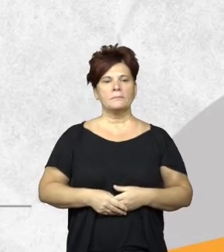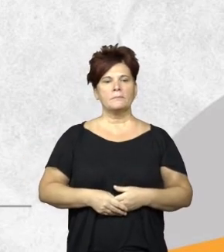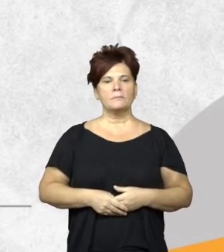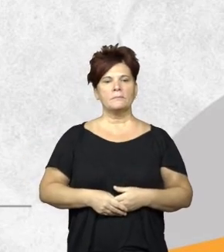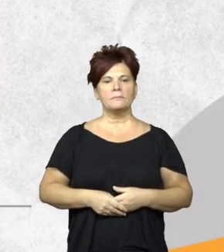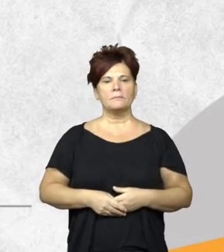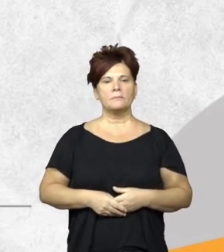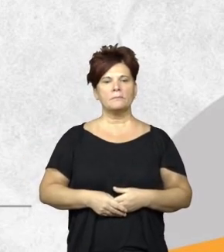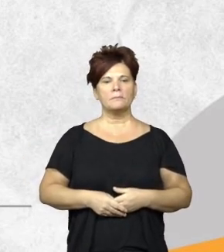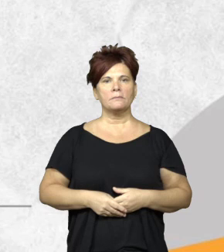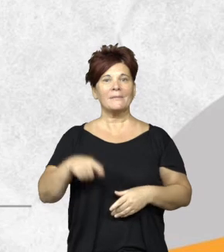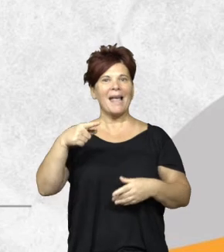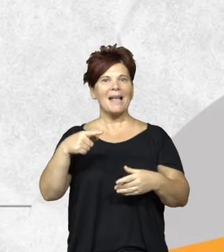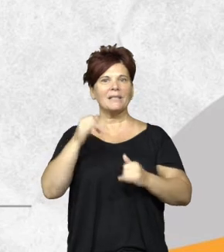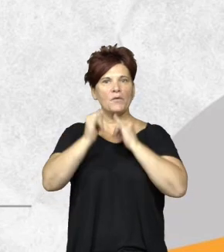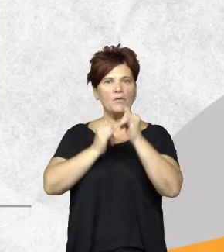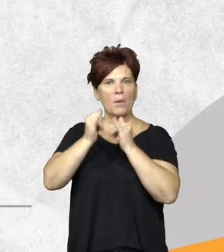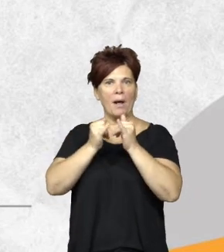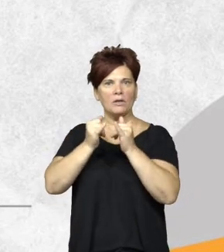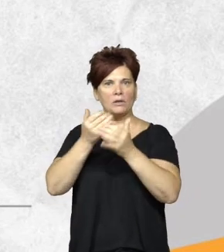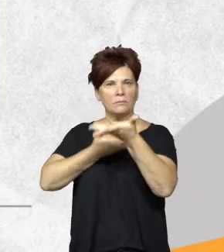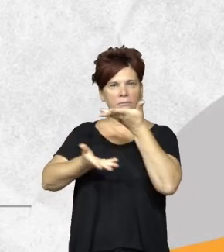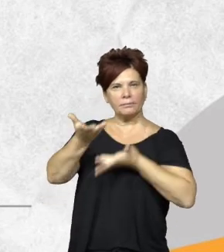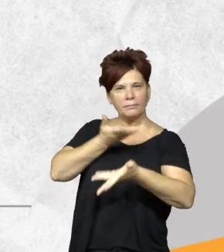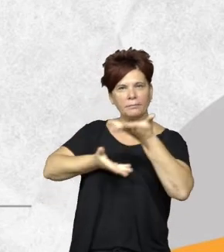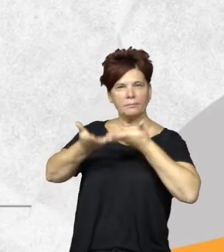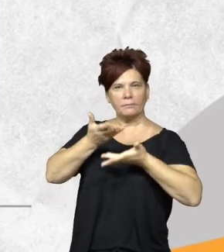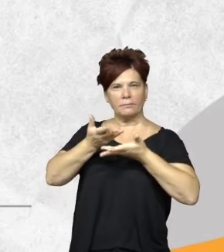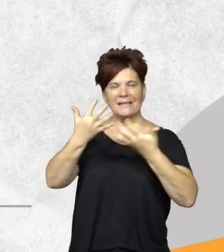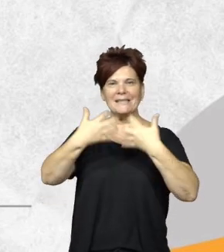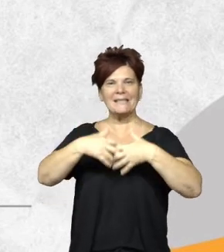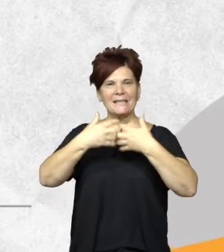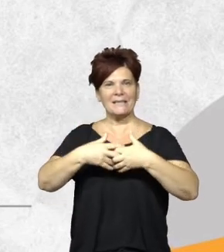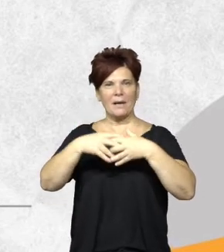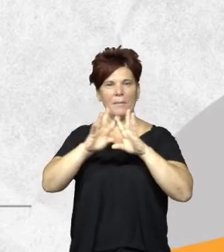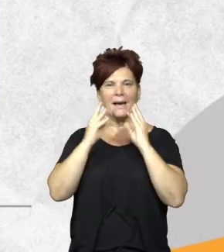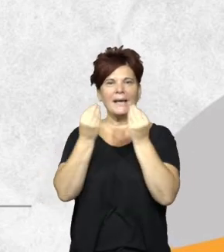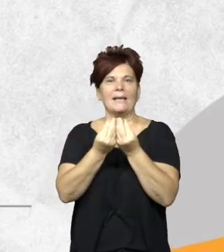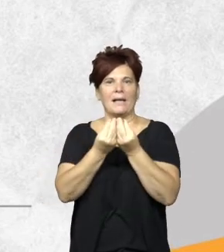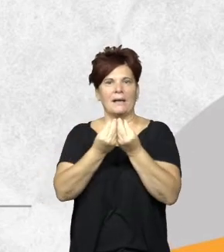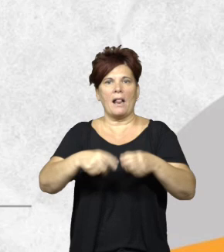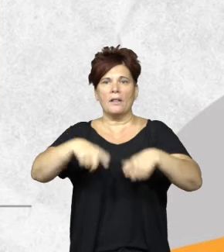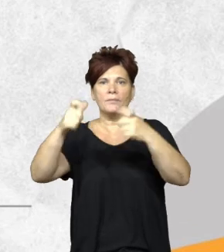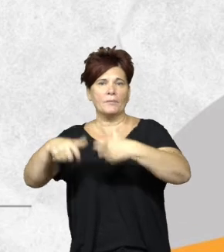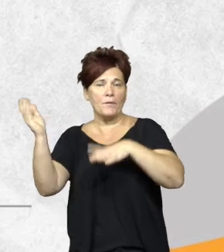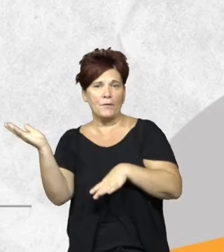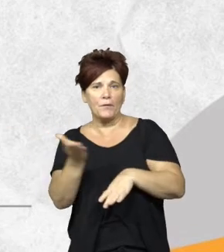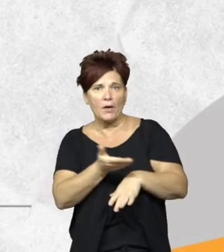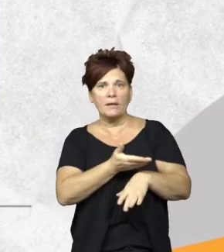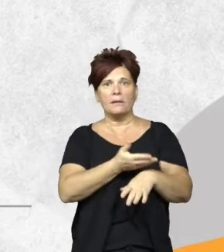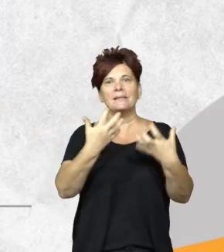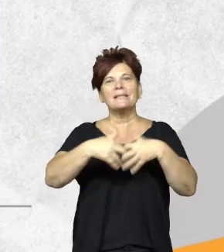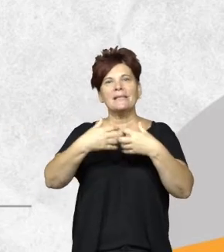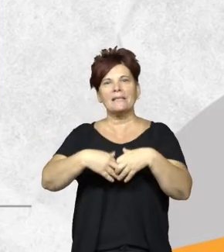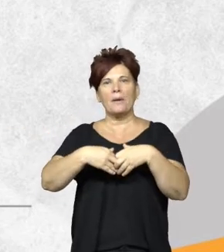bien y entonces este cruce lo hacemos lo el sistema integrado de información forestal que es un sistema que tiene la